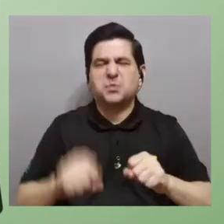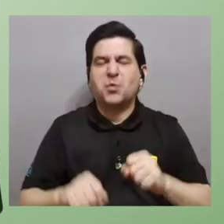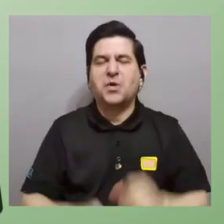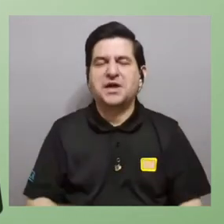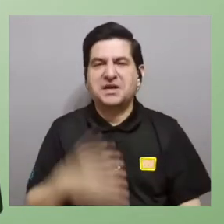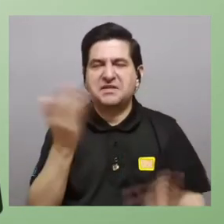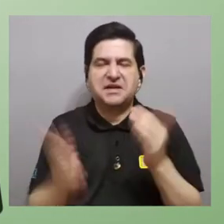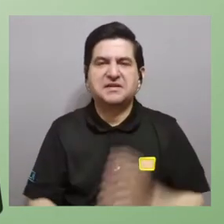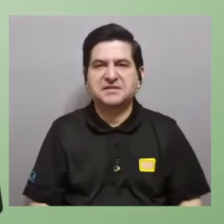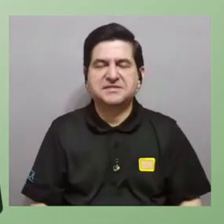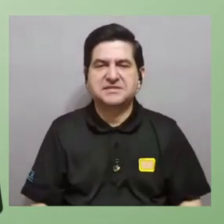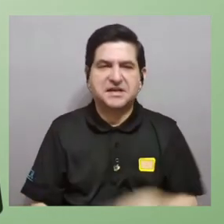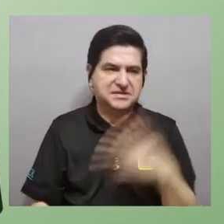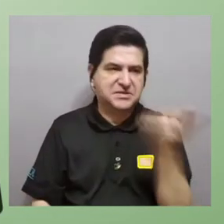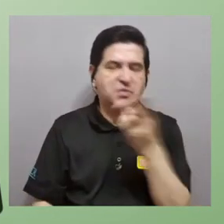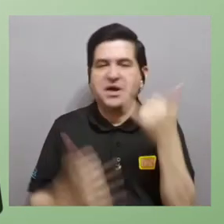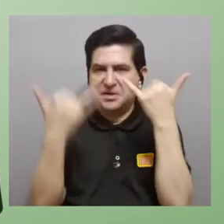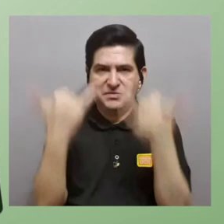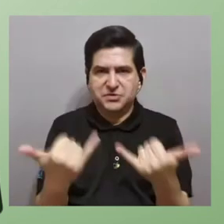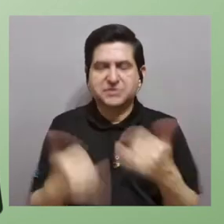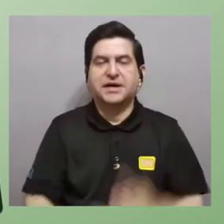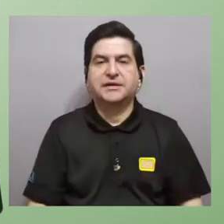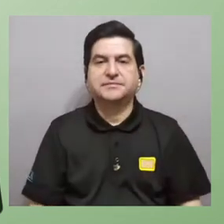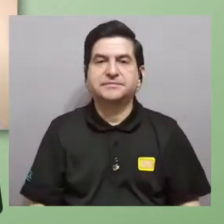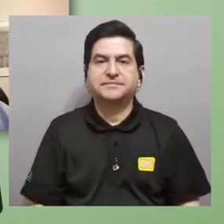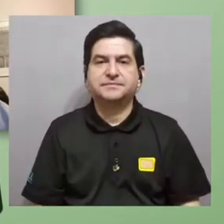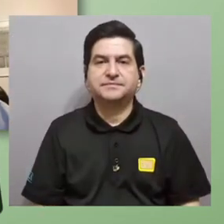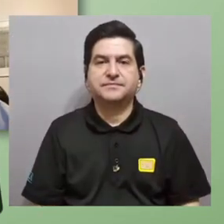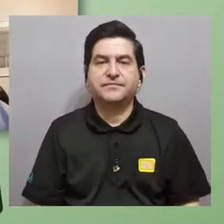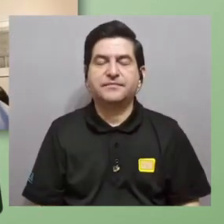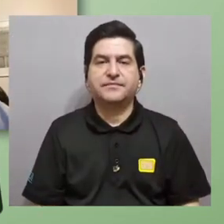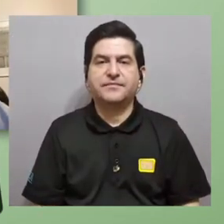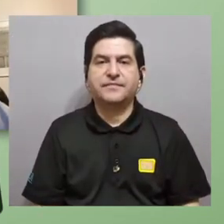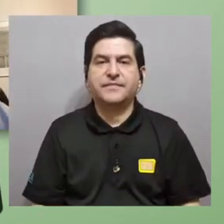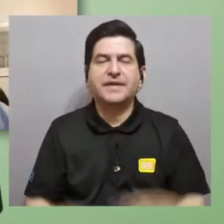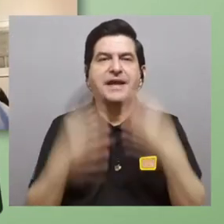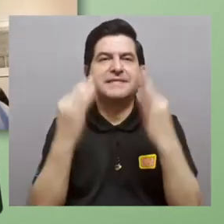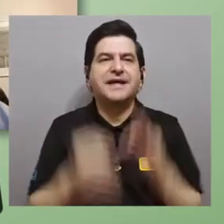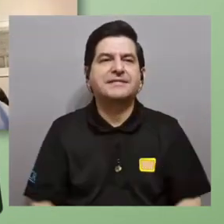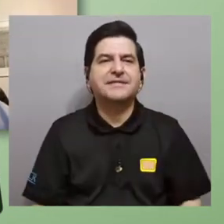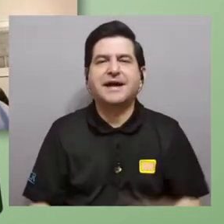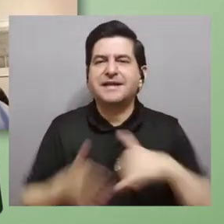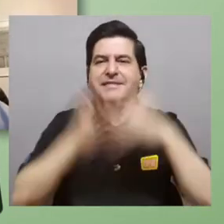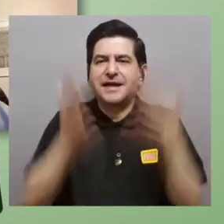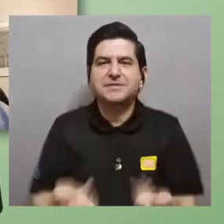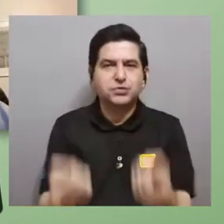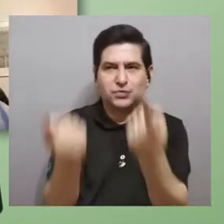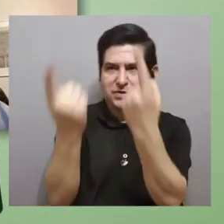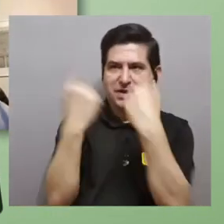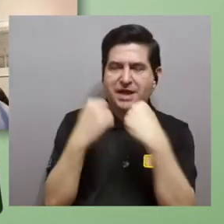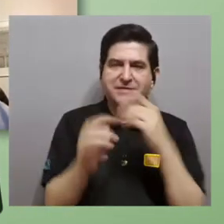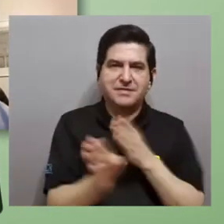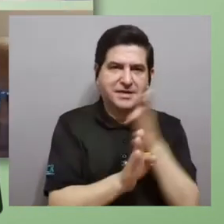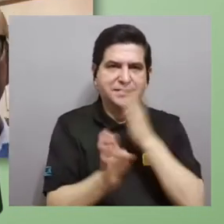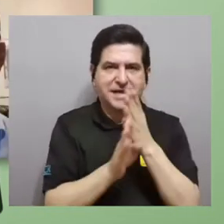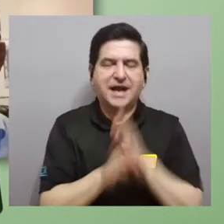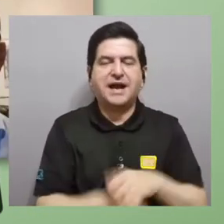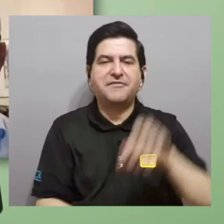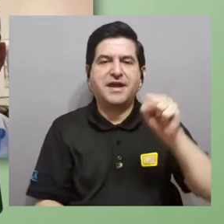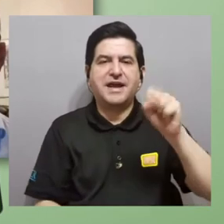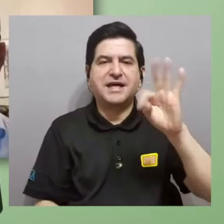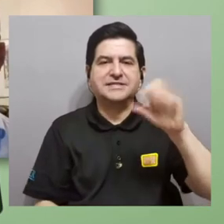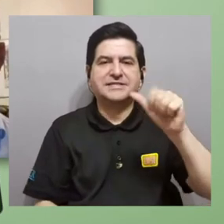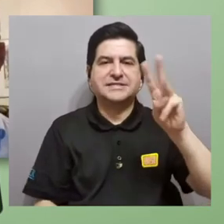abarcar con los dos de una vez porque es cómo abrir y atraer estudiantes a carreras STEM